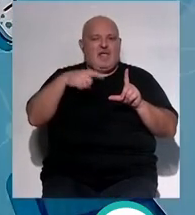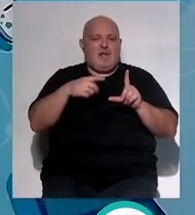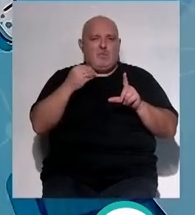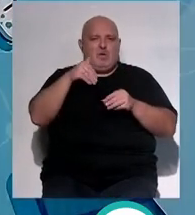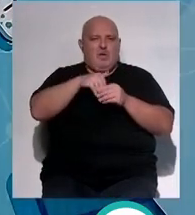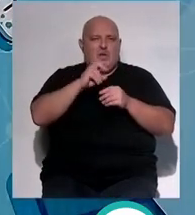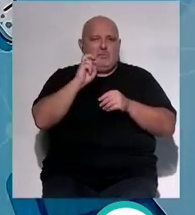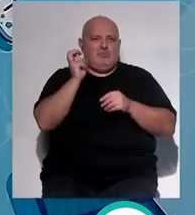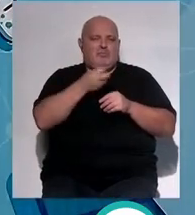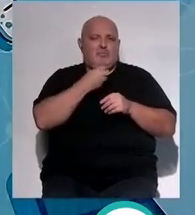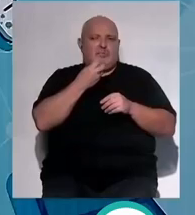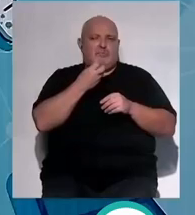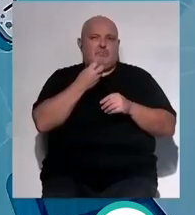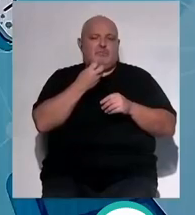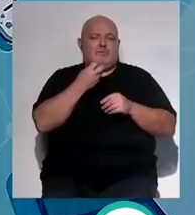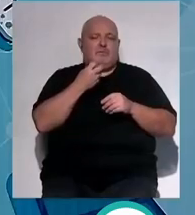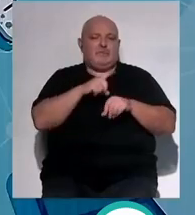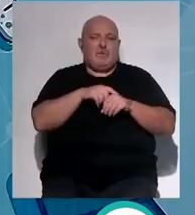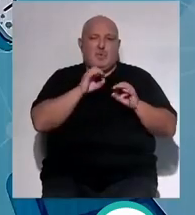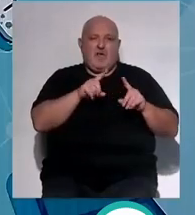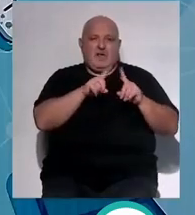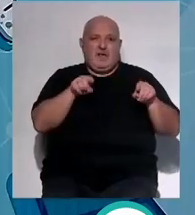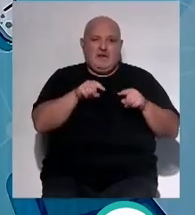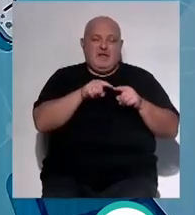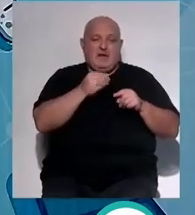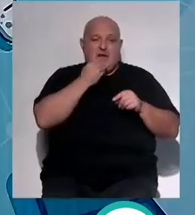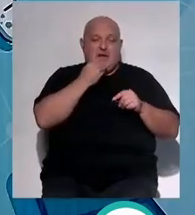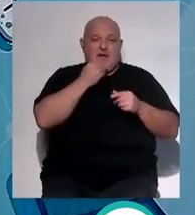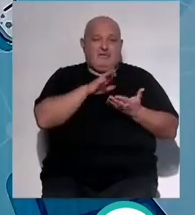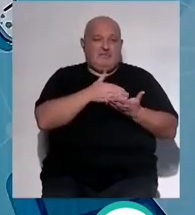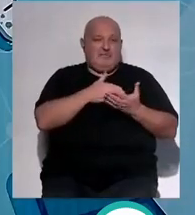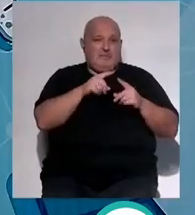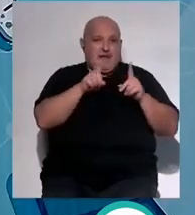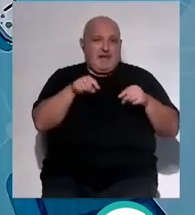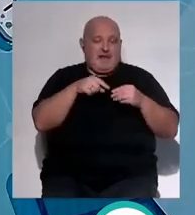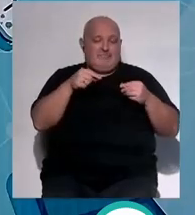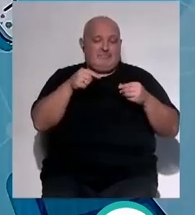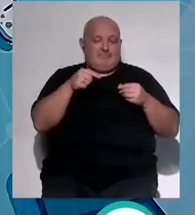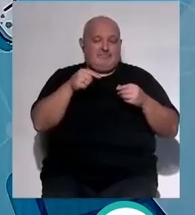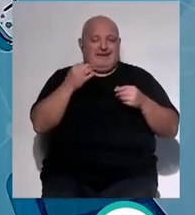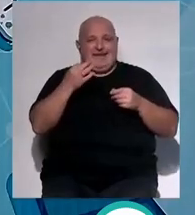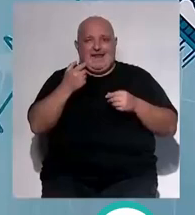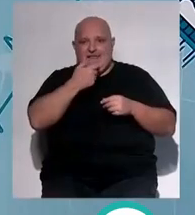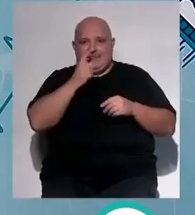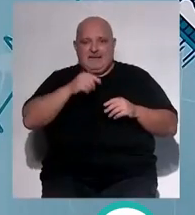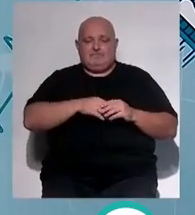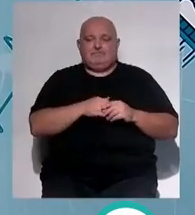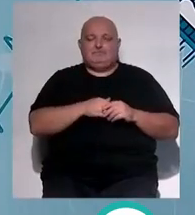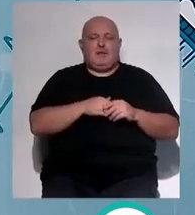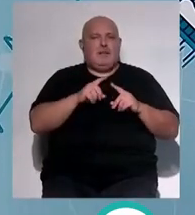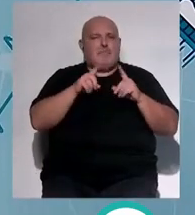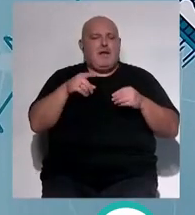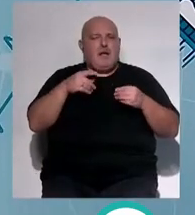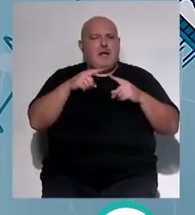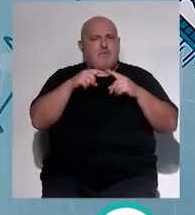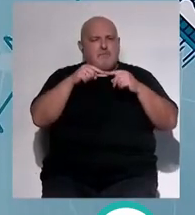muy buen perfil nutricional entonces vas a tardar el mismo tiempo en comerte esa rebanada de pan de molde que comerte una galleta ¿rebanada de